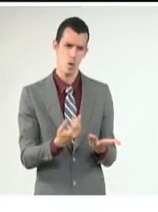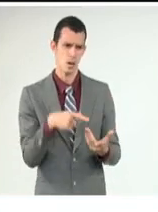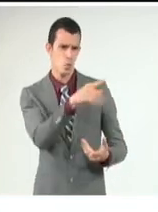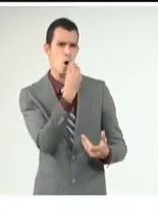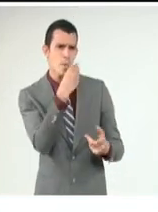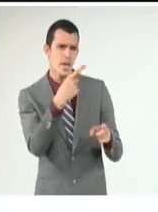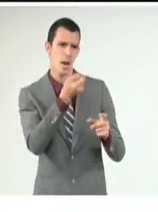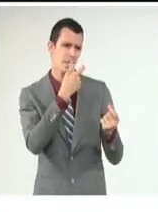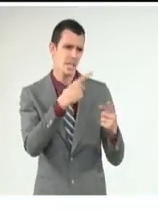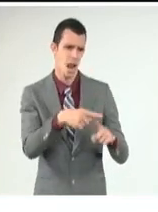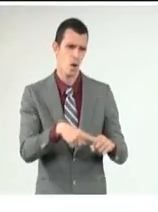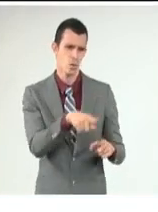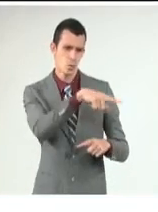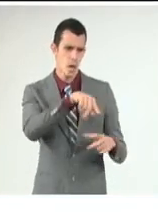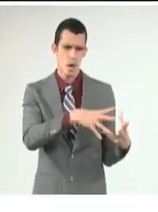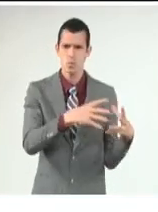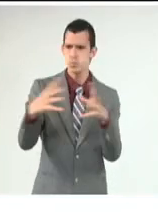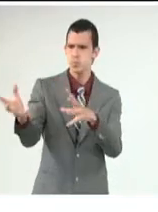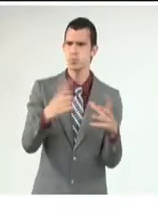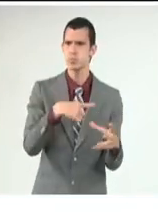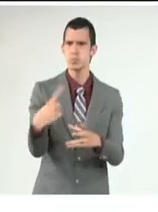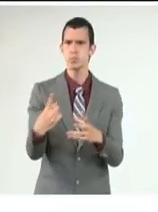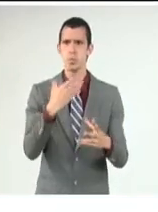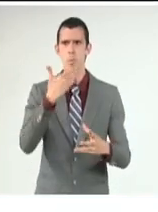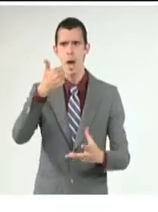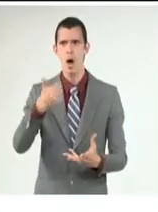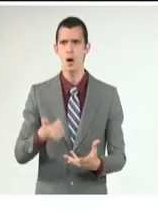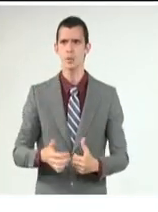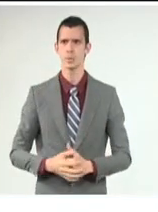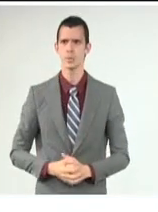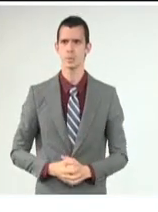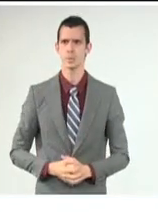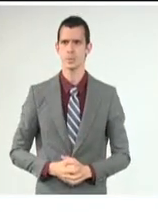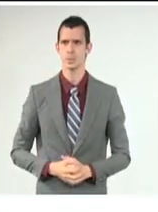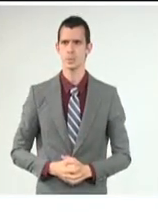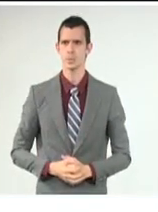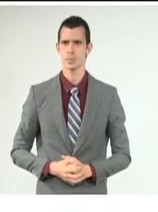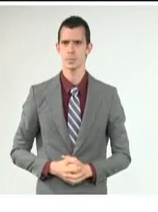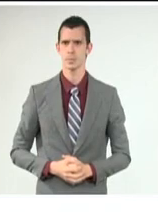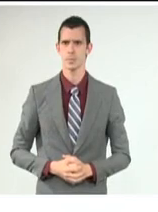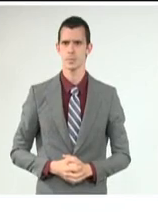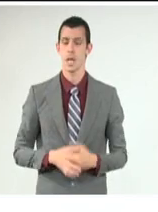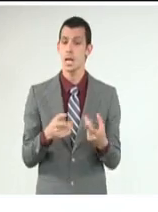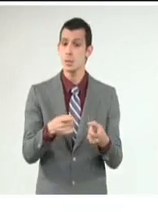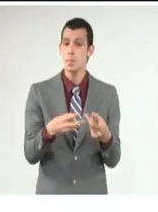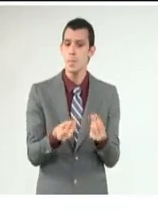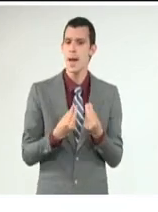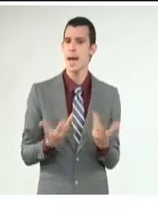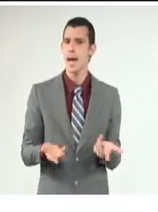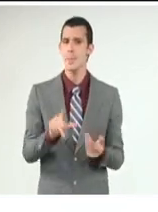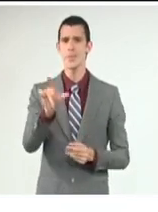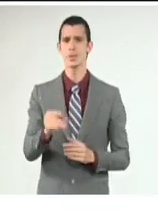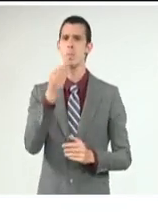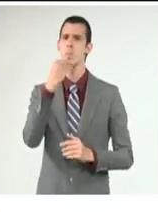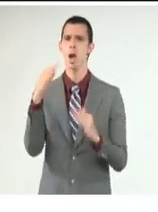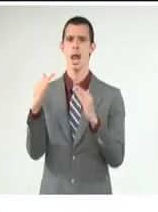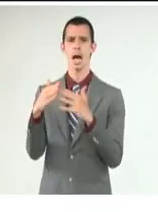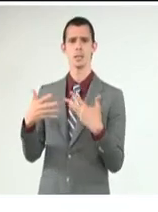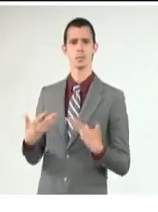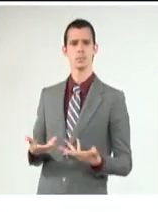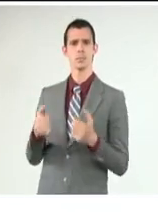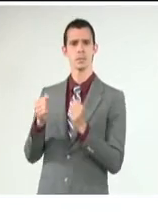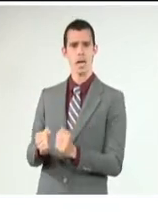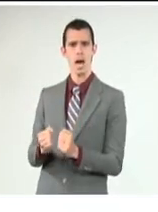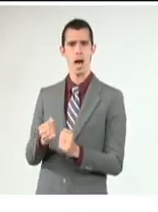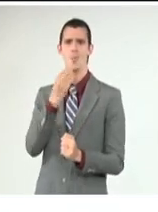hemos evaluado con los compañeros del grupo, es que las medidas organizativas empiezan a dar resultados, y